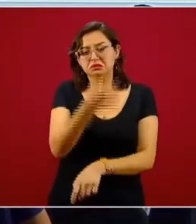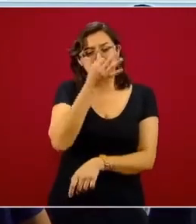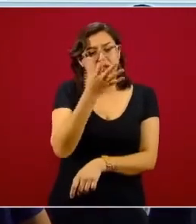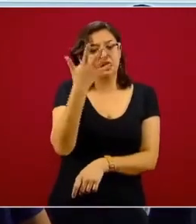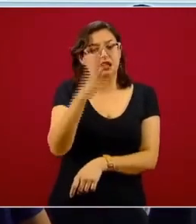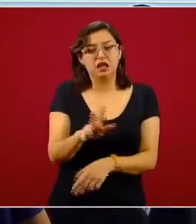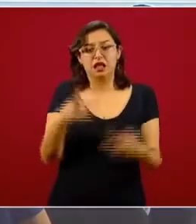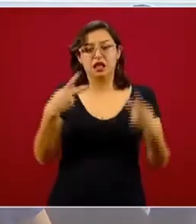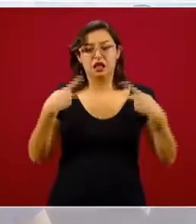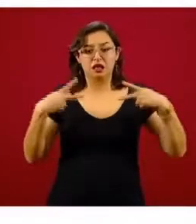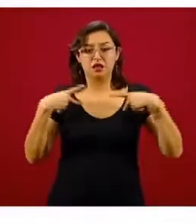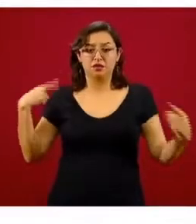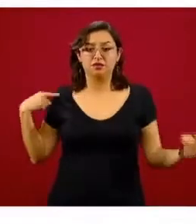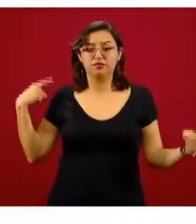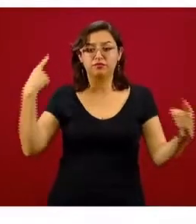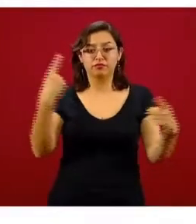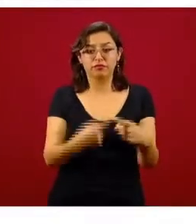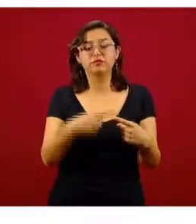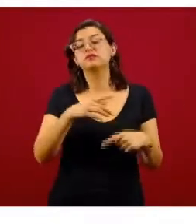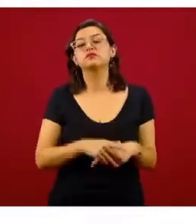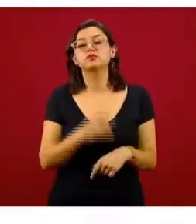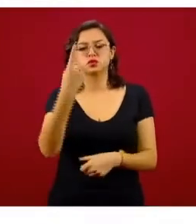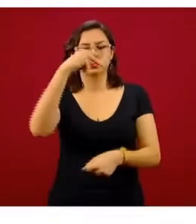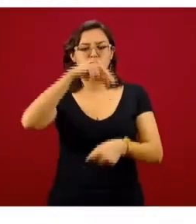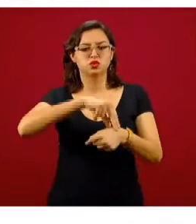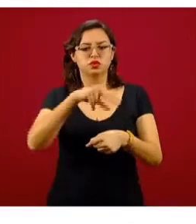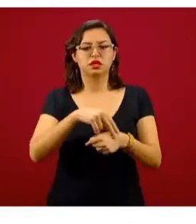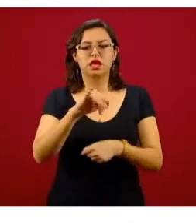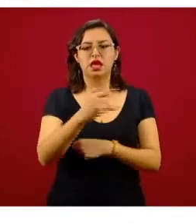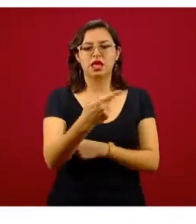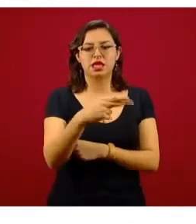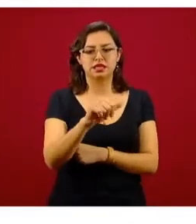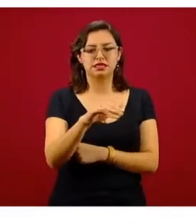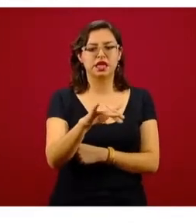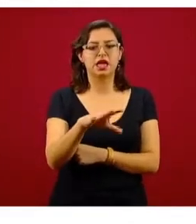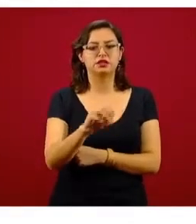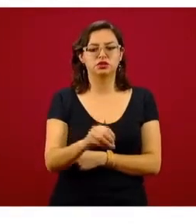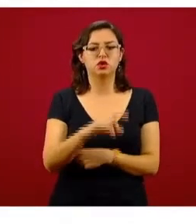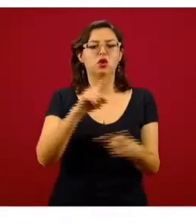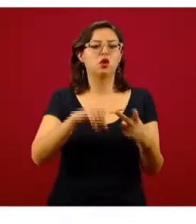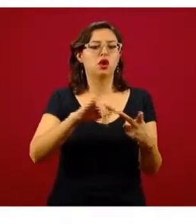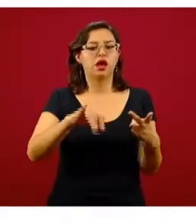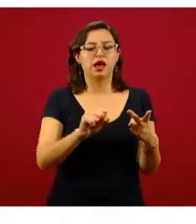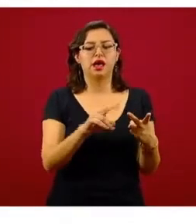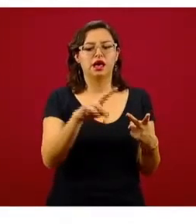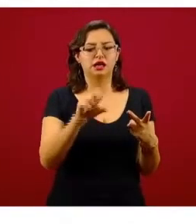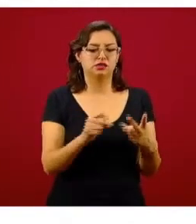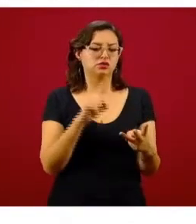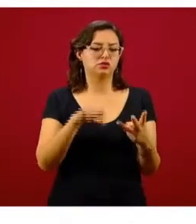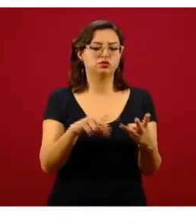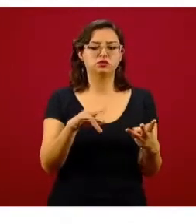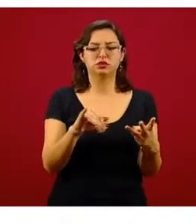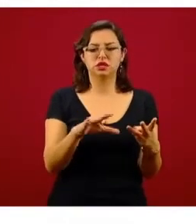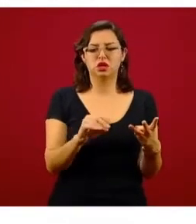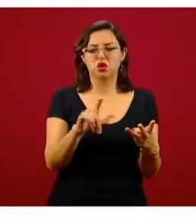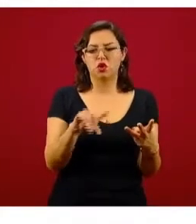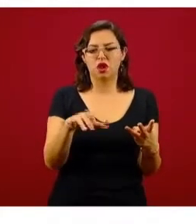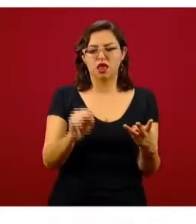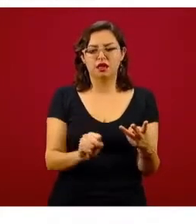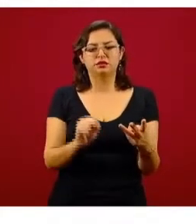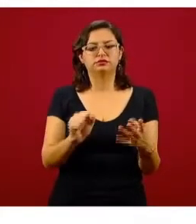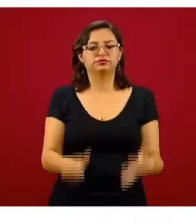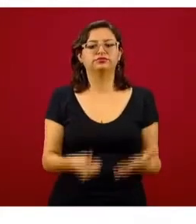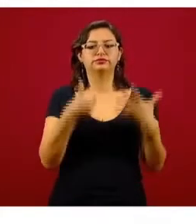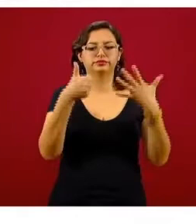A un doctor, por cierto, al doctor Ignacio Chávez, a Jesús Silva Herzog, a Nicolás Bernal, a seis